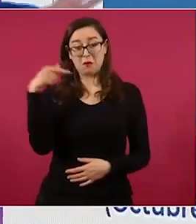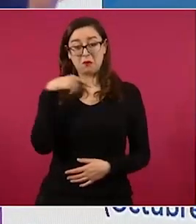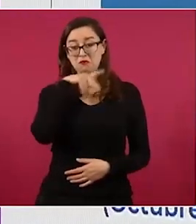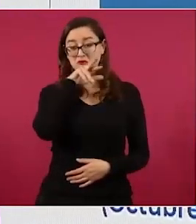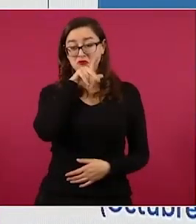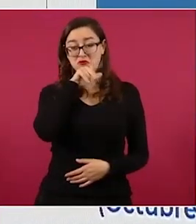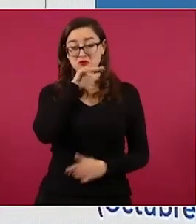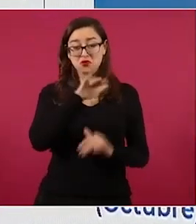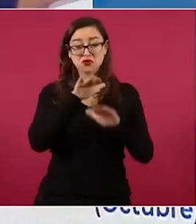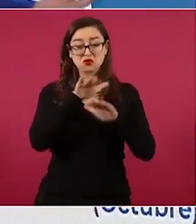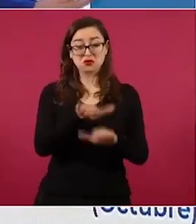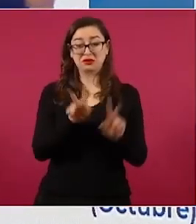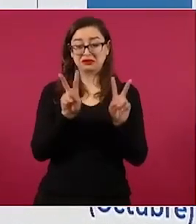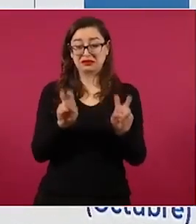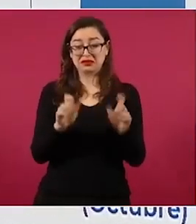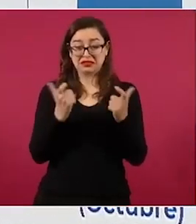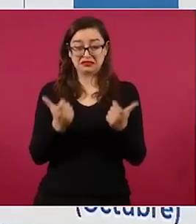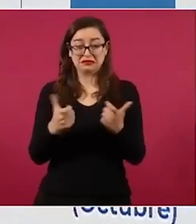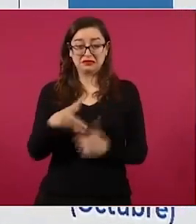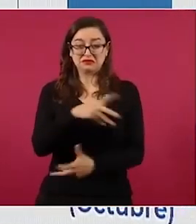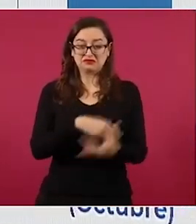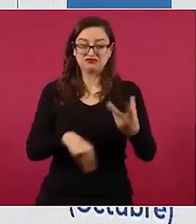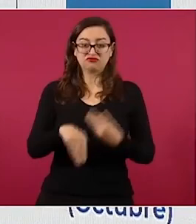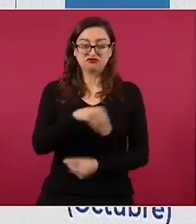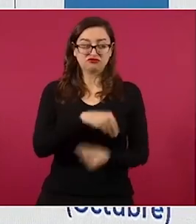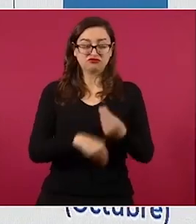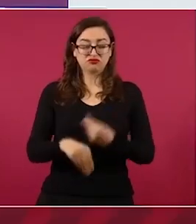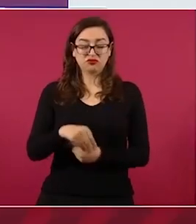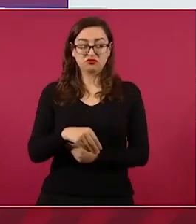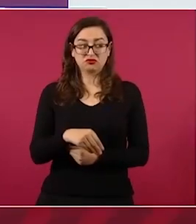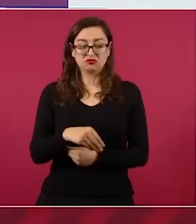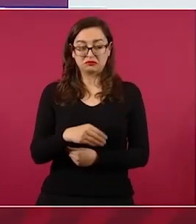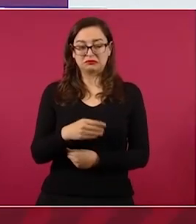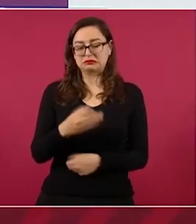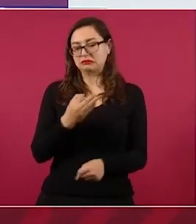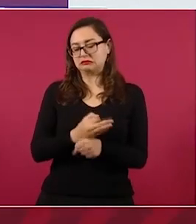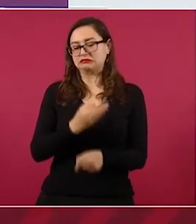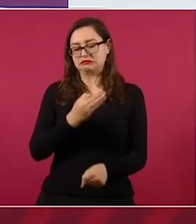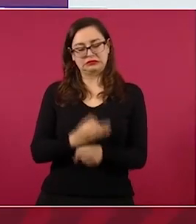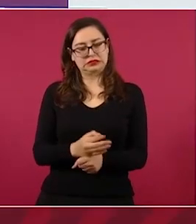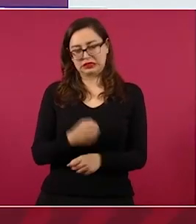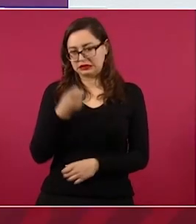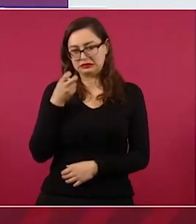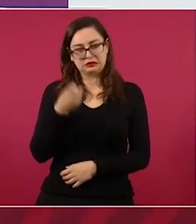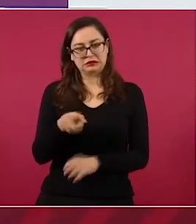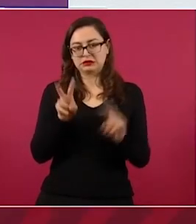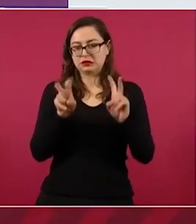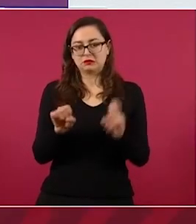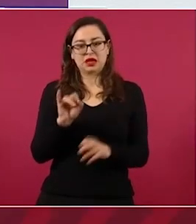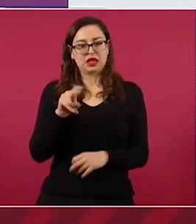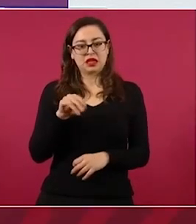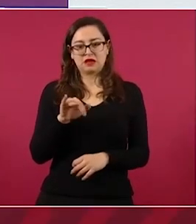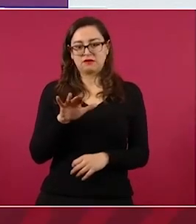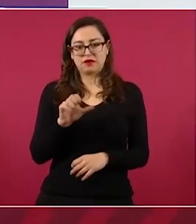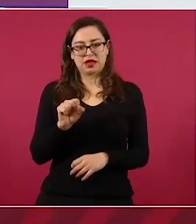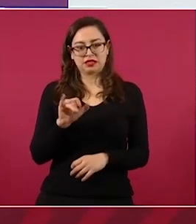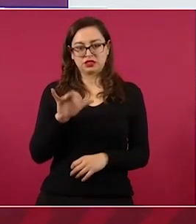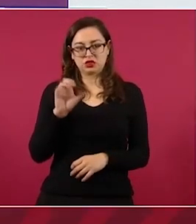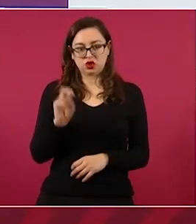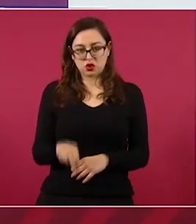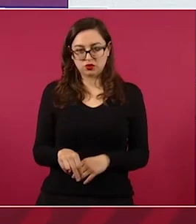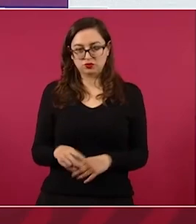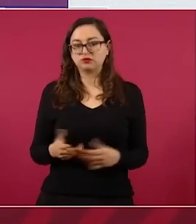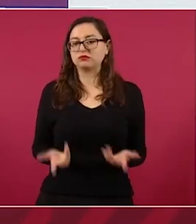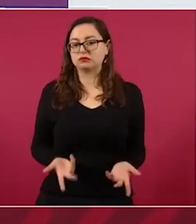su preocupación principal es esto, porque ya vienen los aumentos al